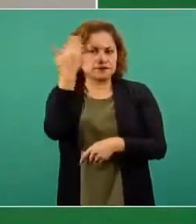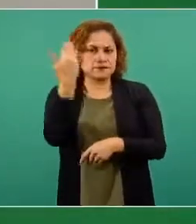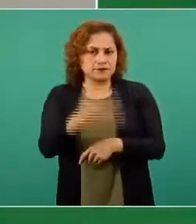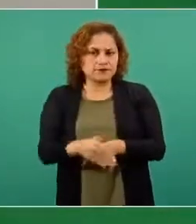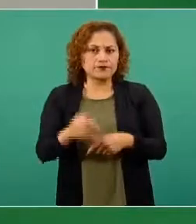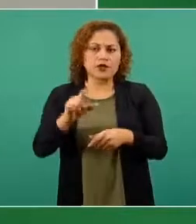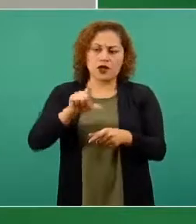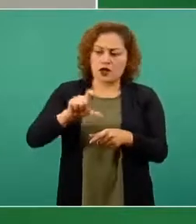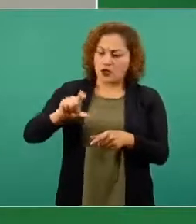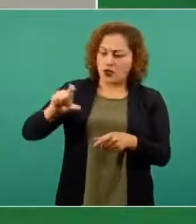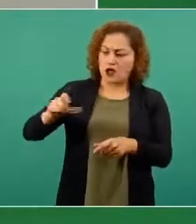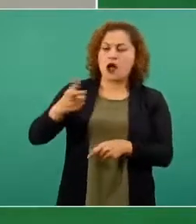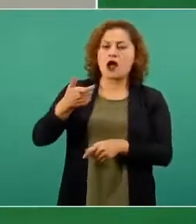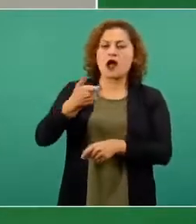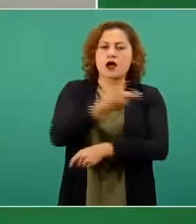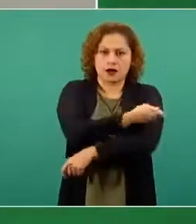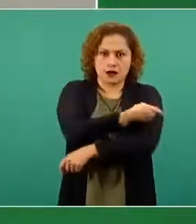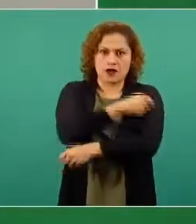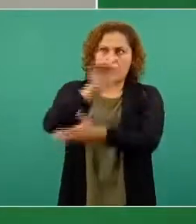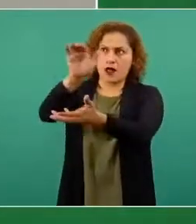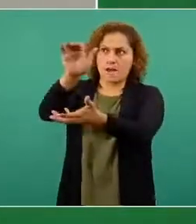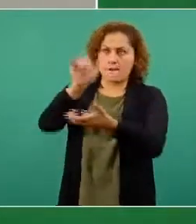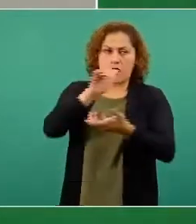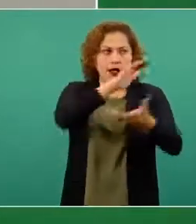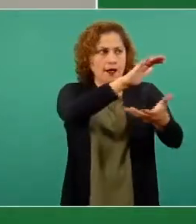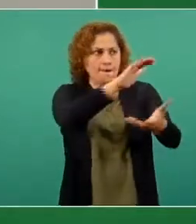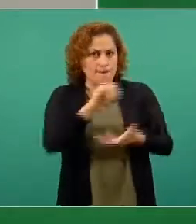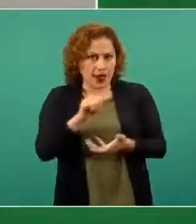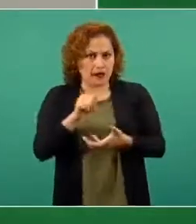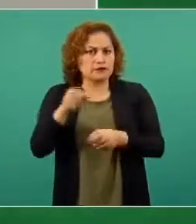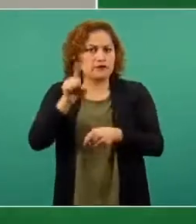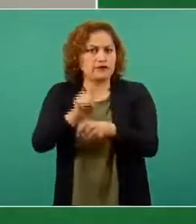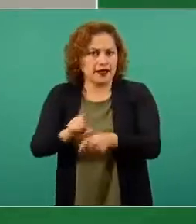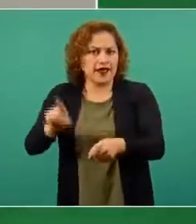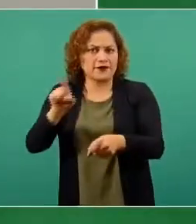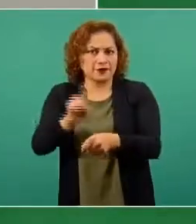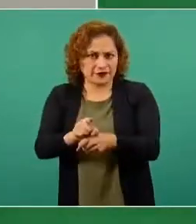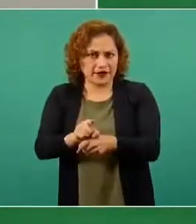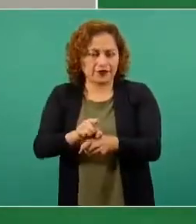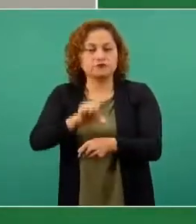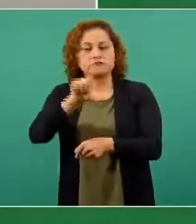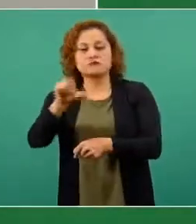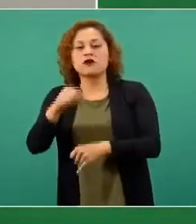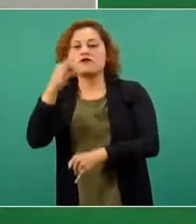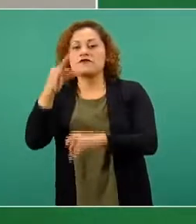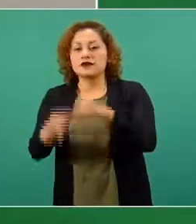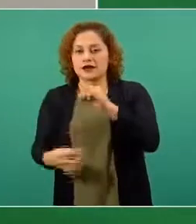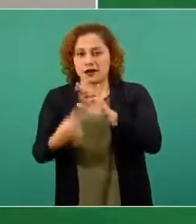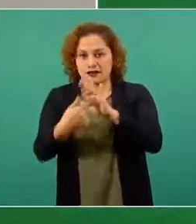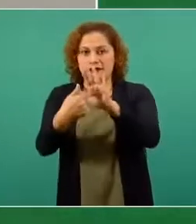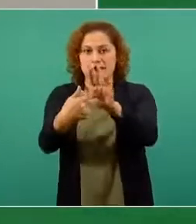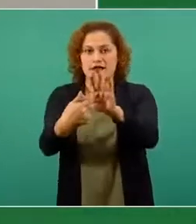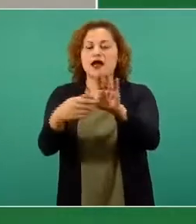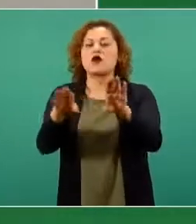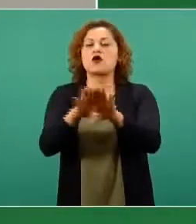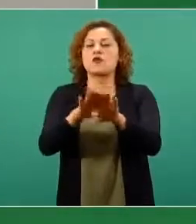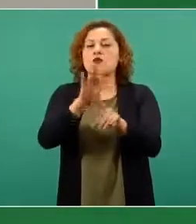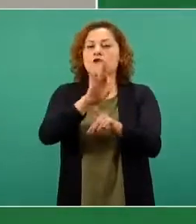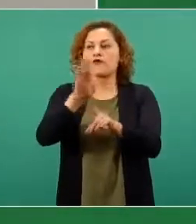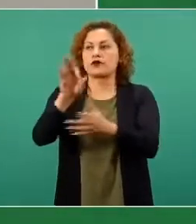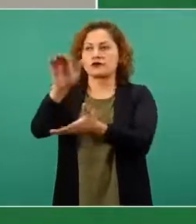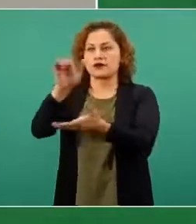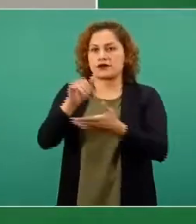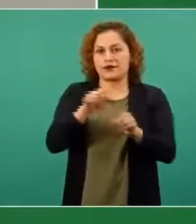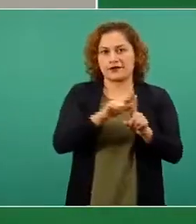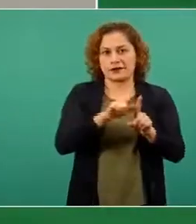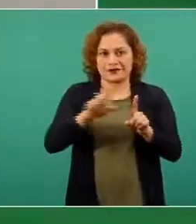de dosis al país, como han estado sucediendo día con día, al final veremos el calendario de cómo nos fue esta semana,